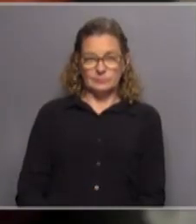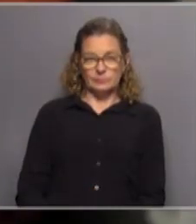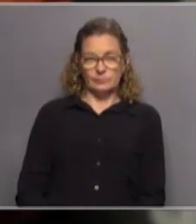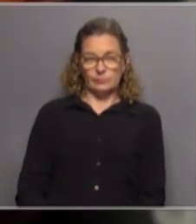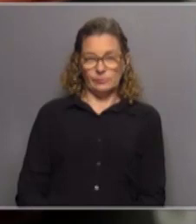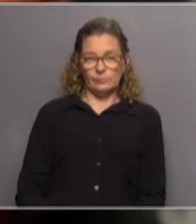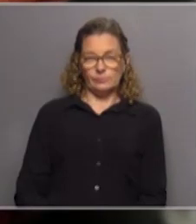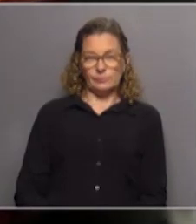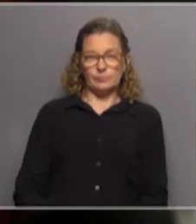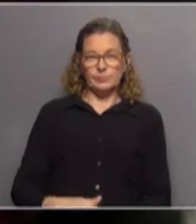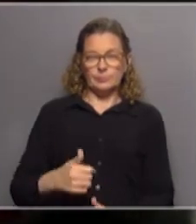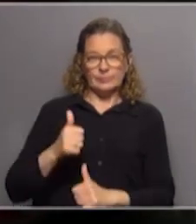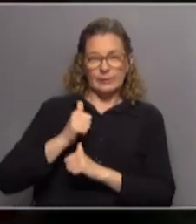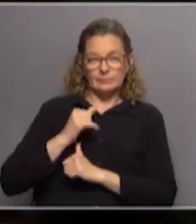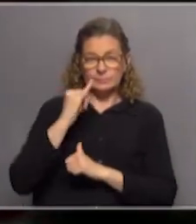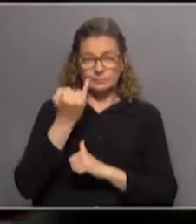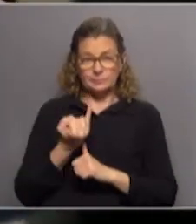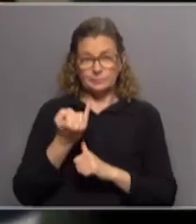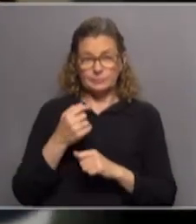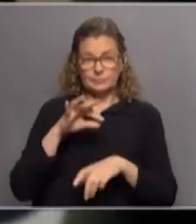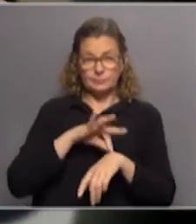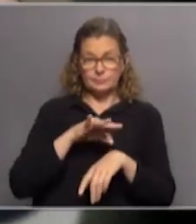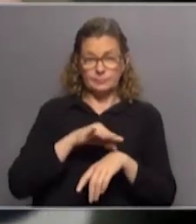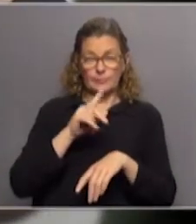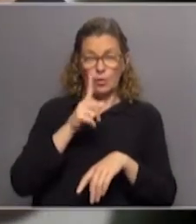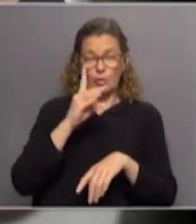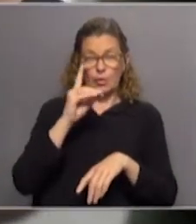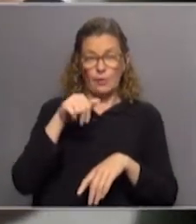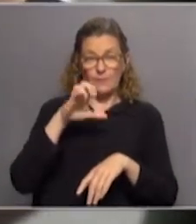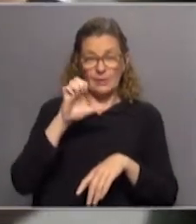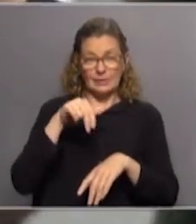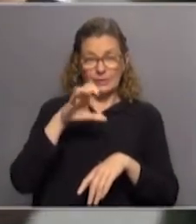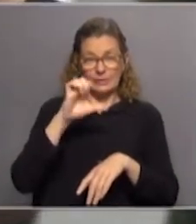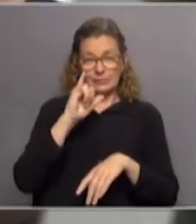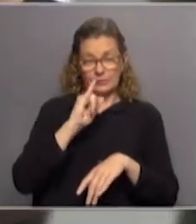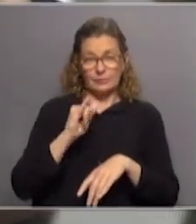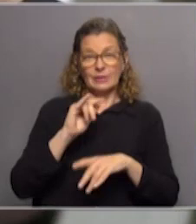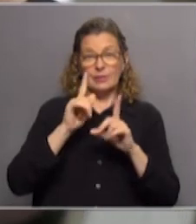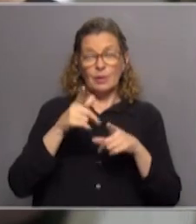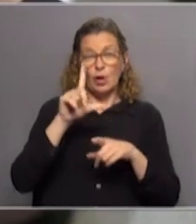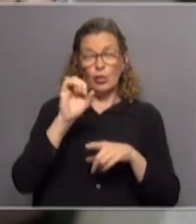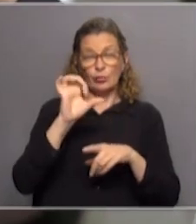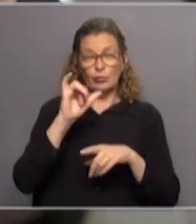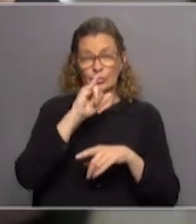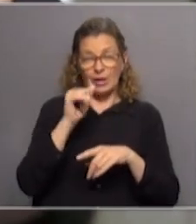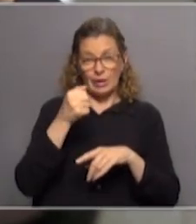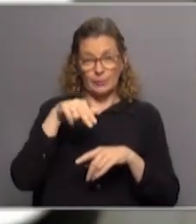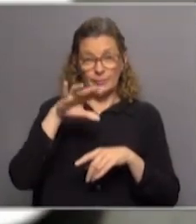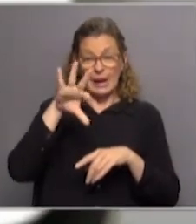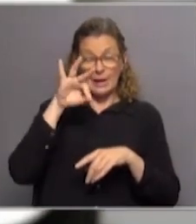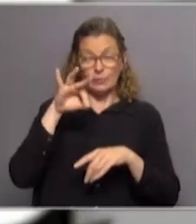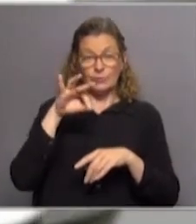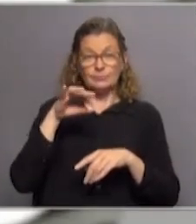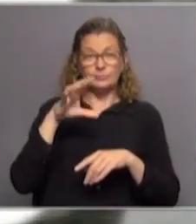El general de Ejército Guido Manini Ríos, el doctor Guillermo Domenech y el coronel Raúl Lozano, senadores electos por Cabildo Abierto,